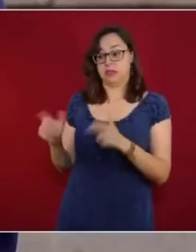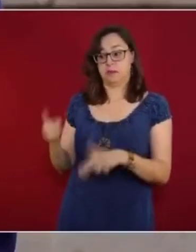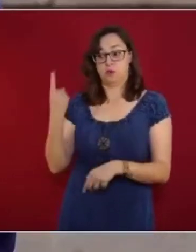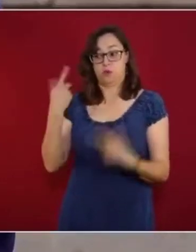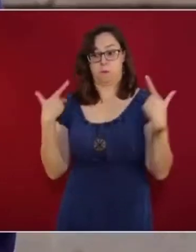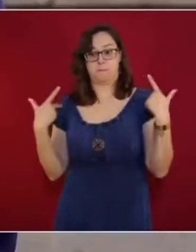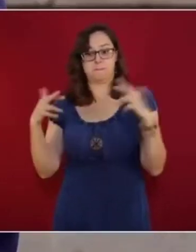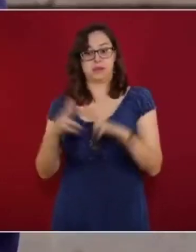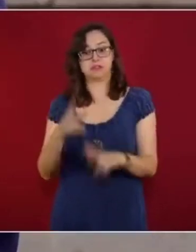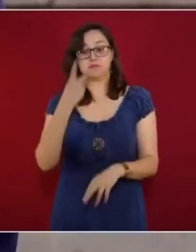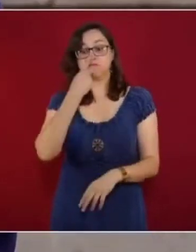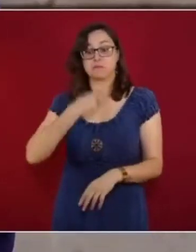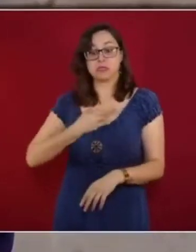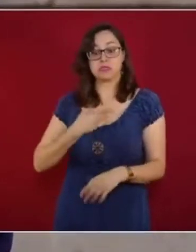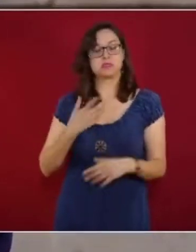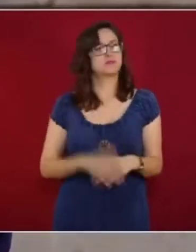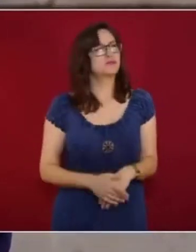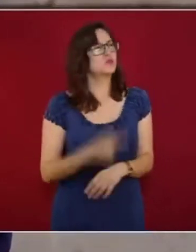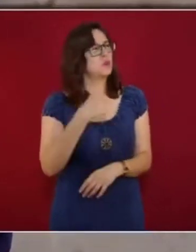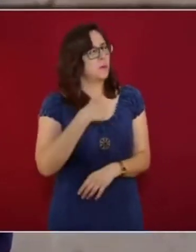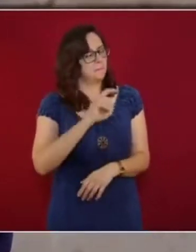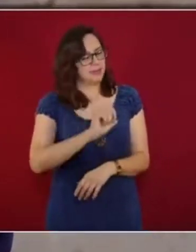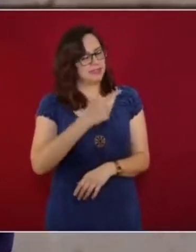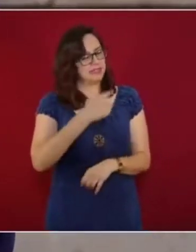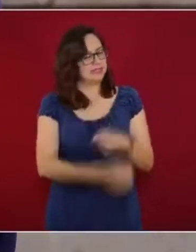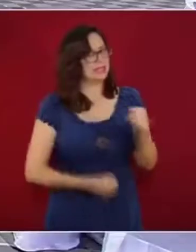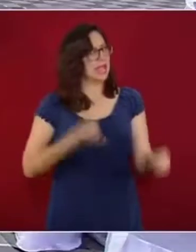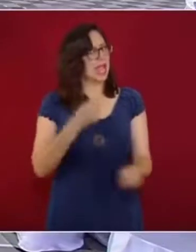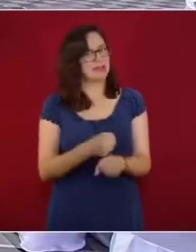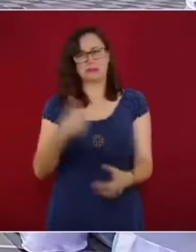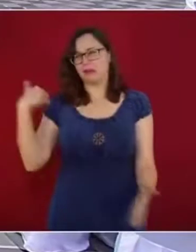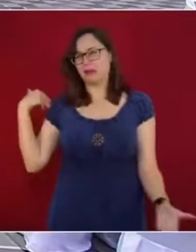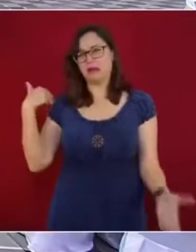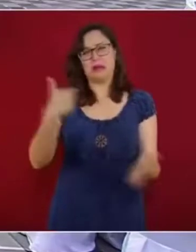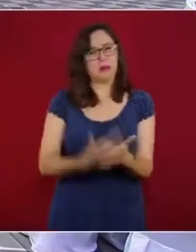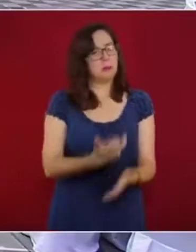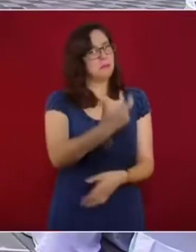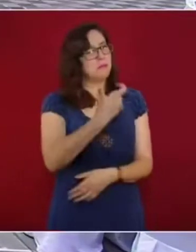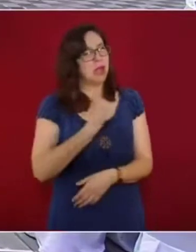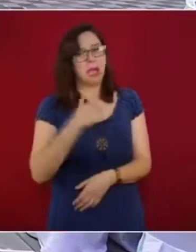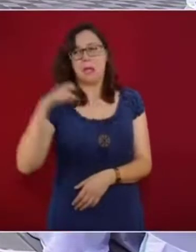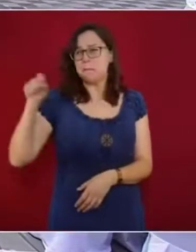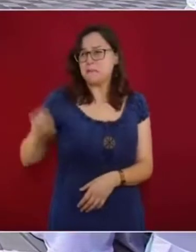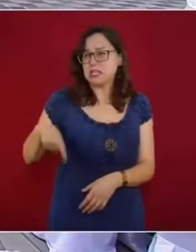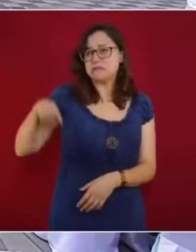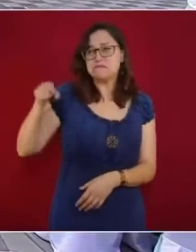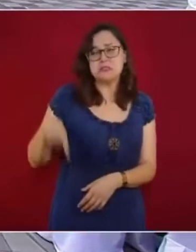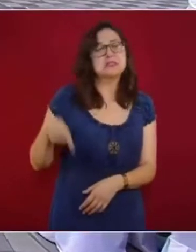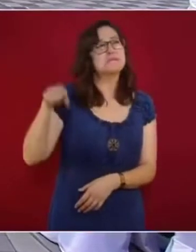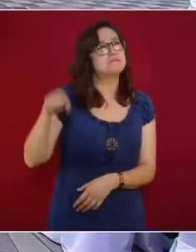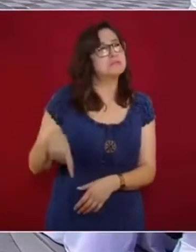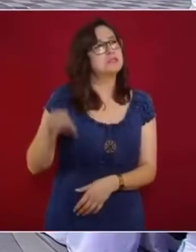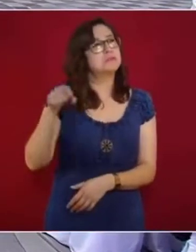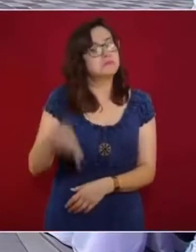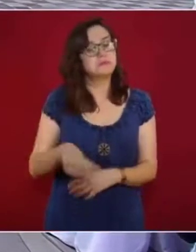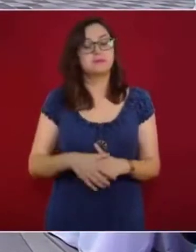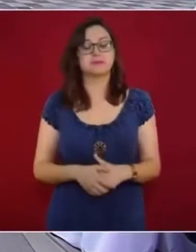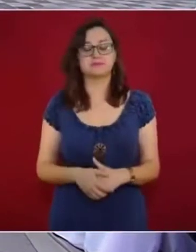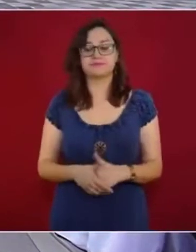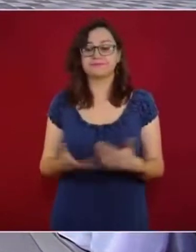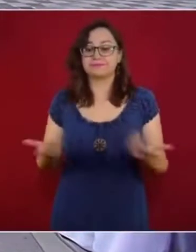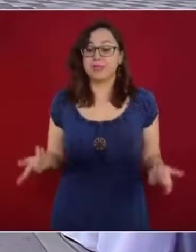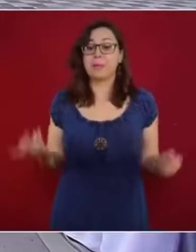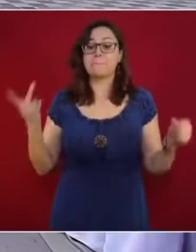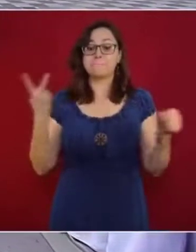años de servicio y sigo ganando lo mismo. Y el problema es que, ¿saben qué? Para ellos, aunque sea poco recurso,